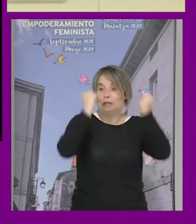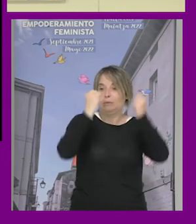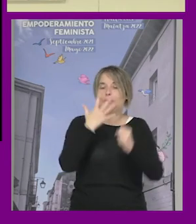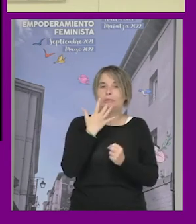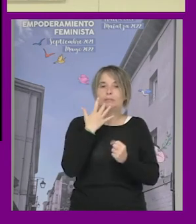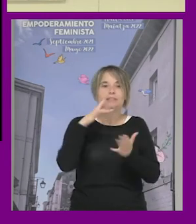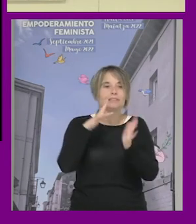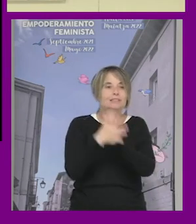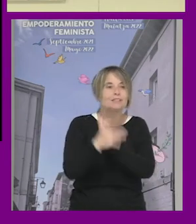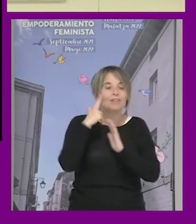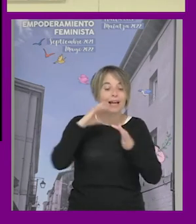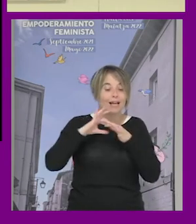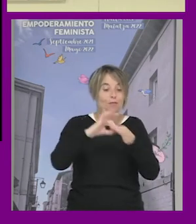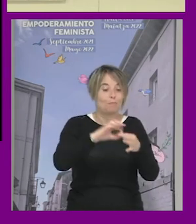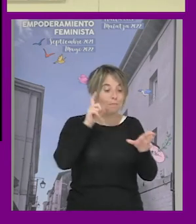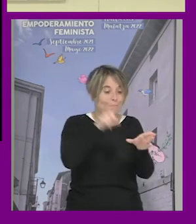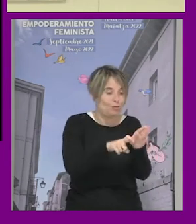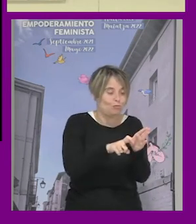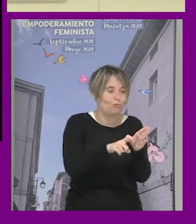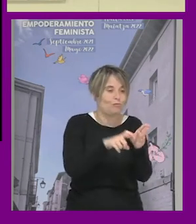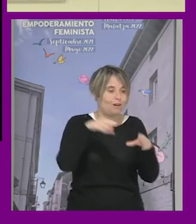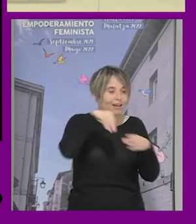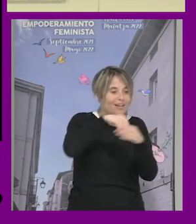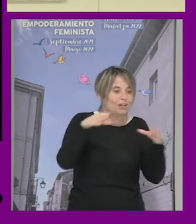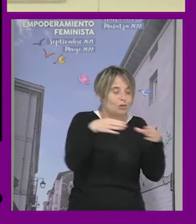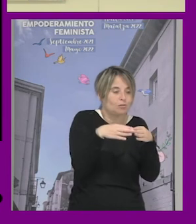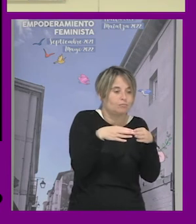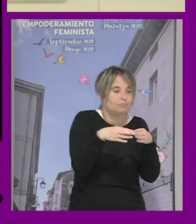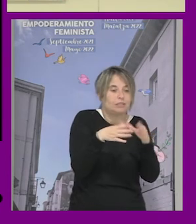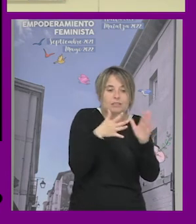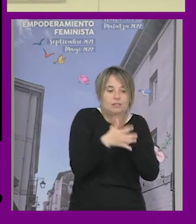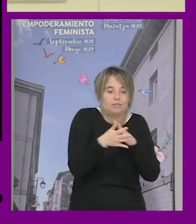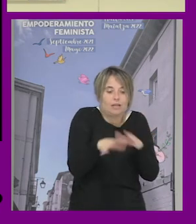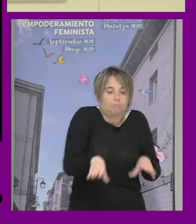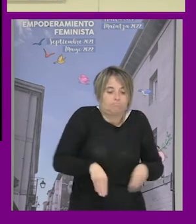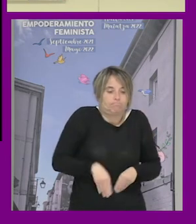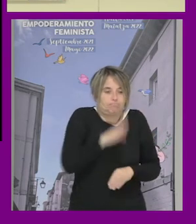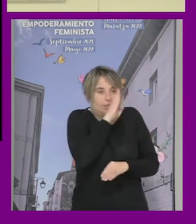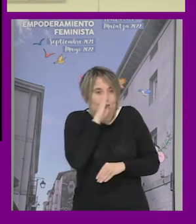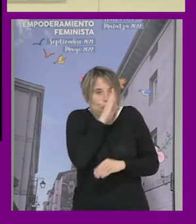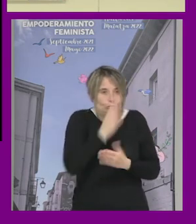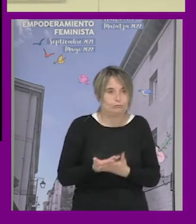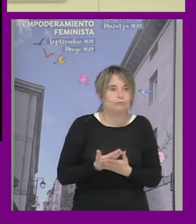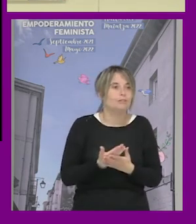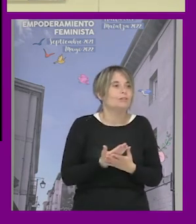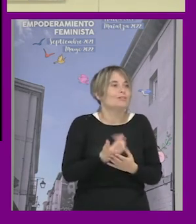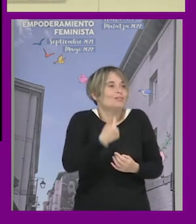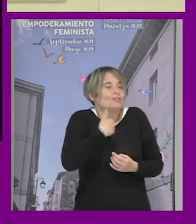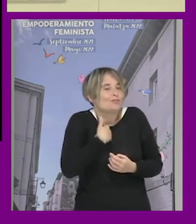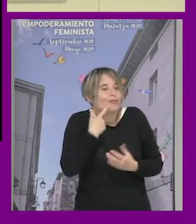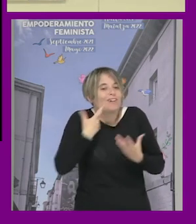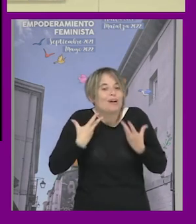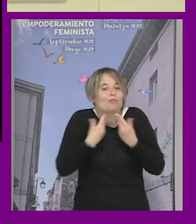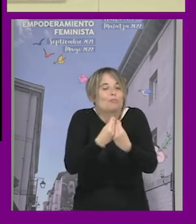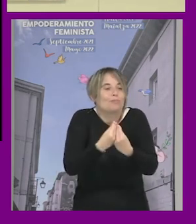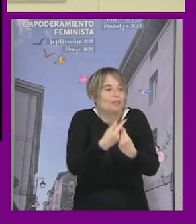mantener este vínculo y salirse con la suya era precisamente no hacer público ¿no? bueno, cómo podemos acompañar